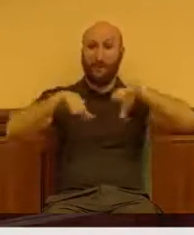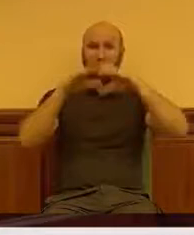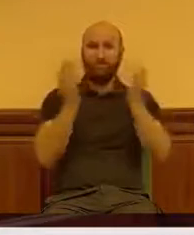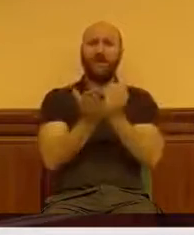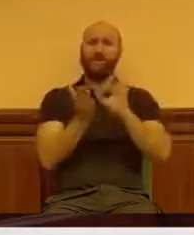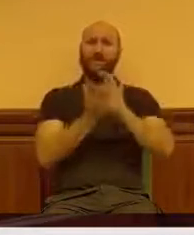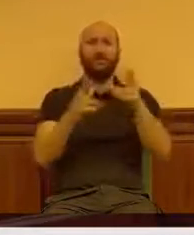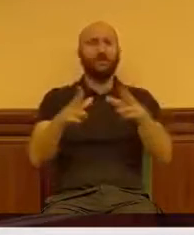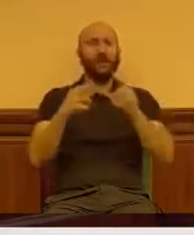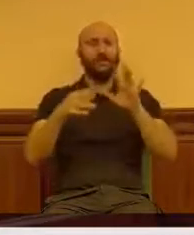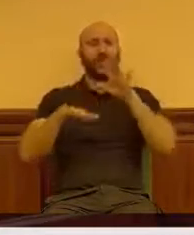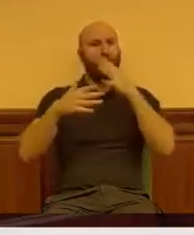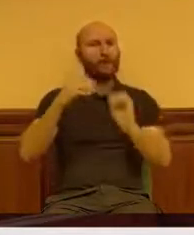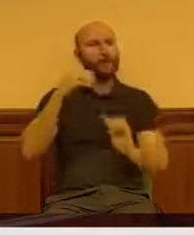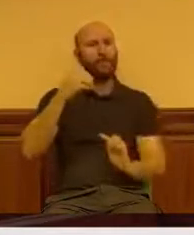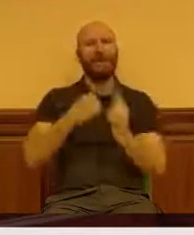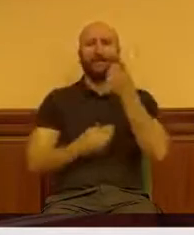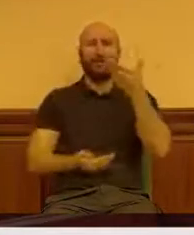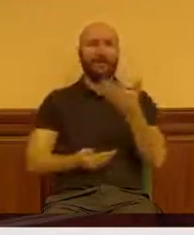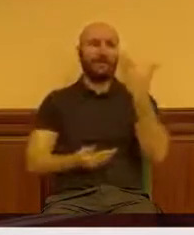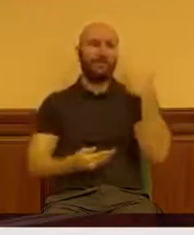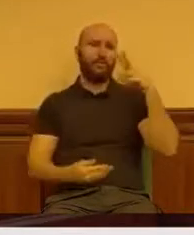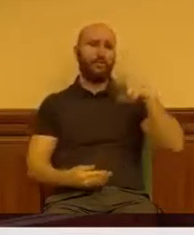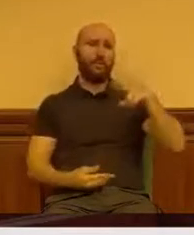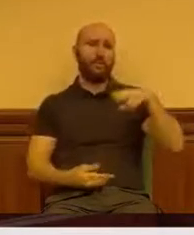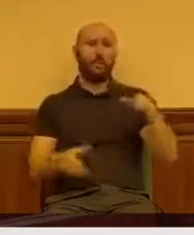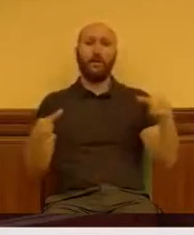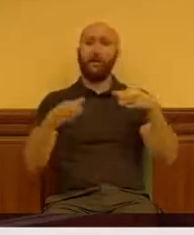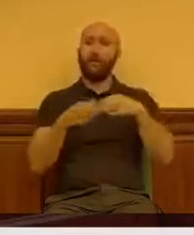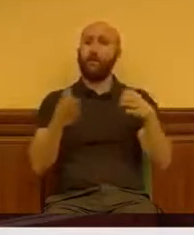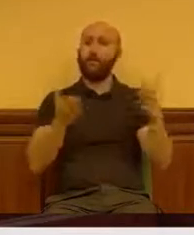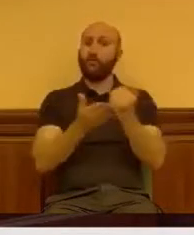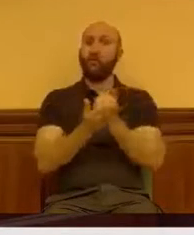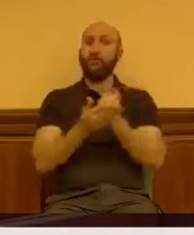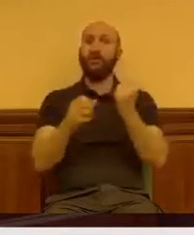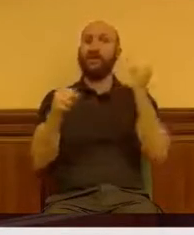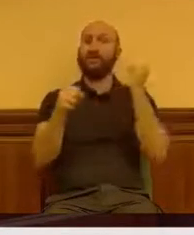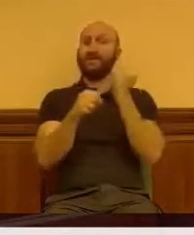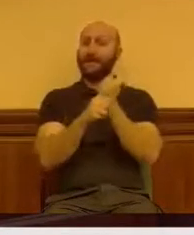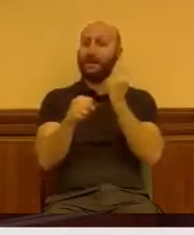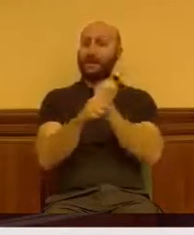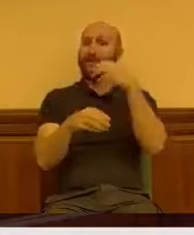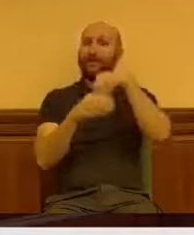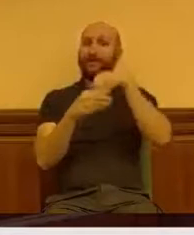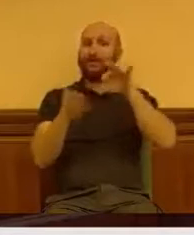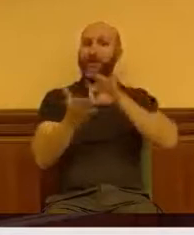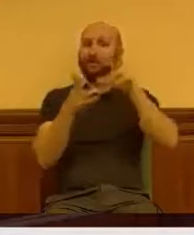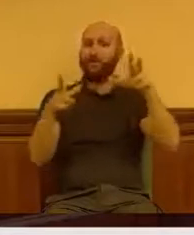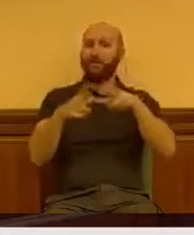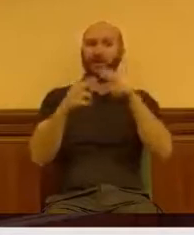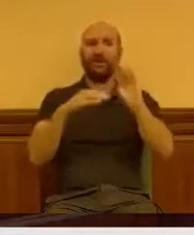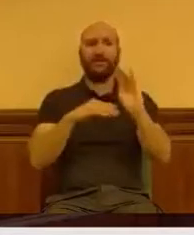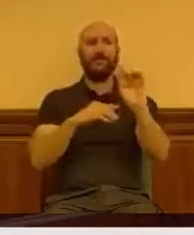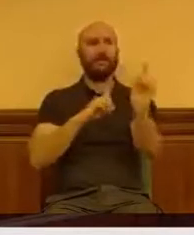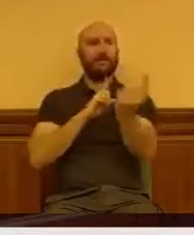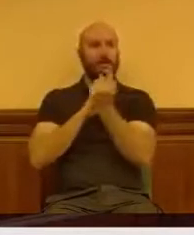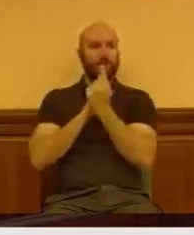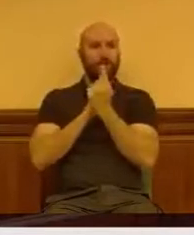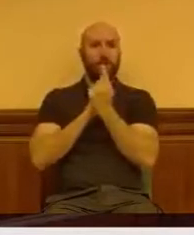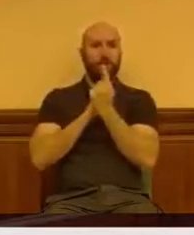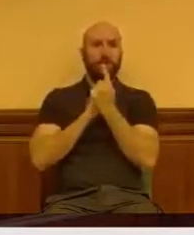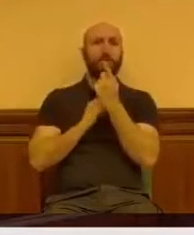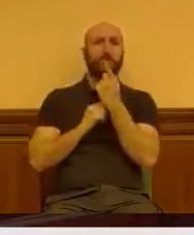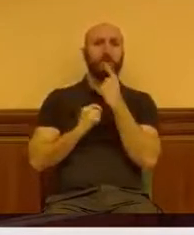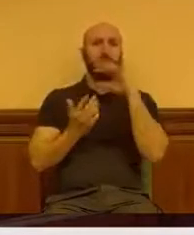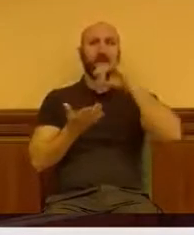importantes que nunca. Mire, a todos los grupos se nos han dirigido las trabajadoras de servicios sociales diciendo textualmente que el sistema